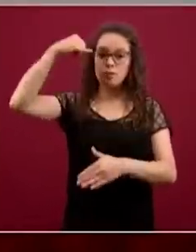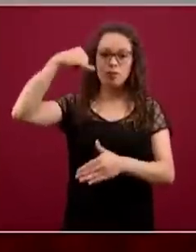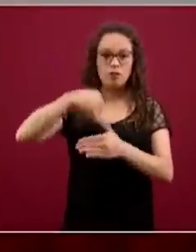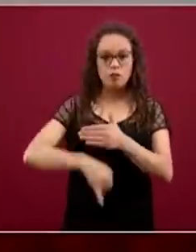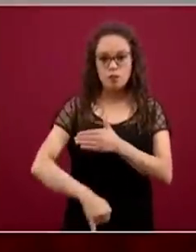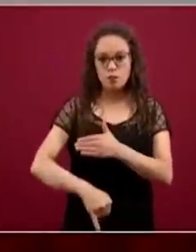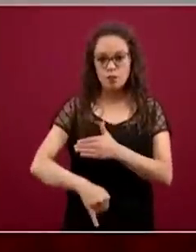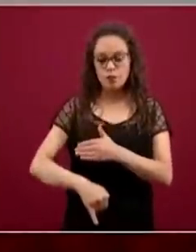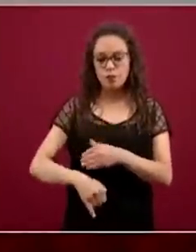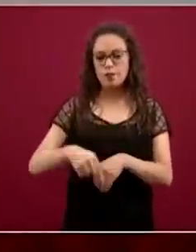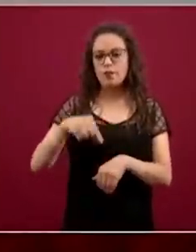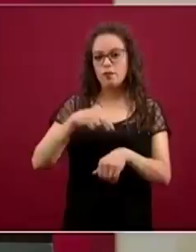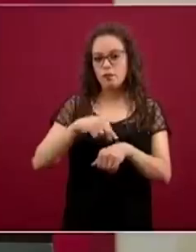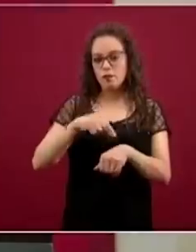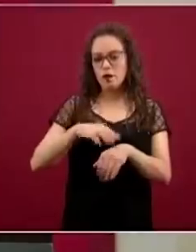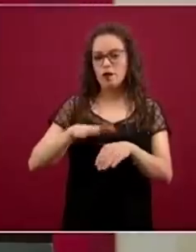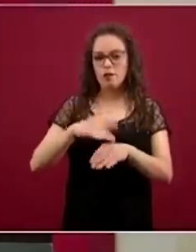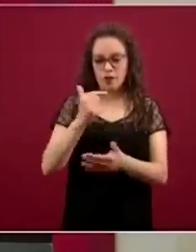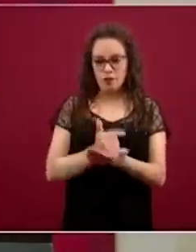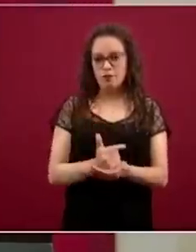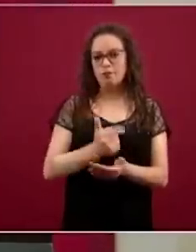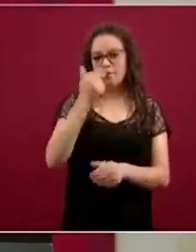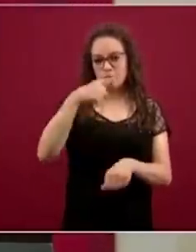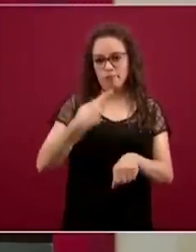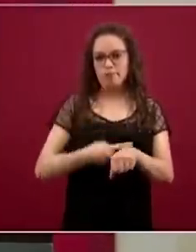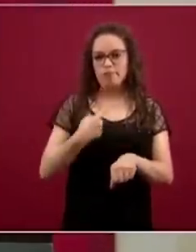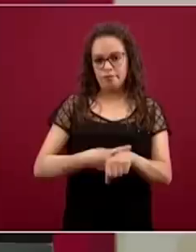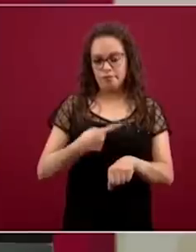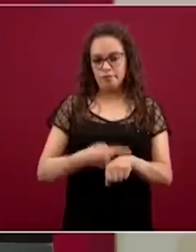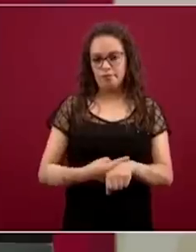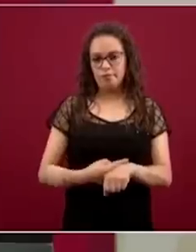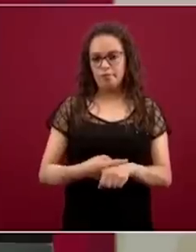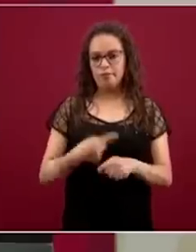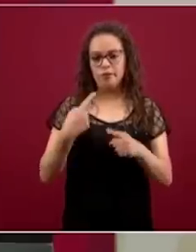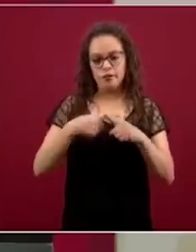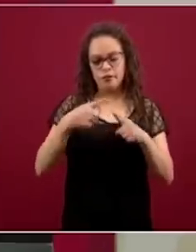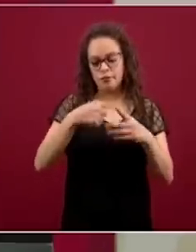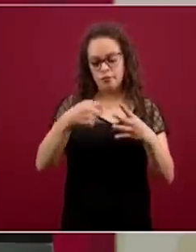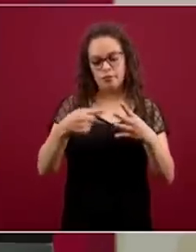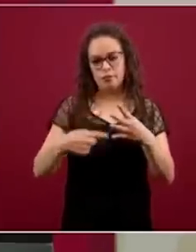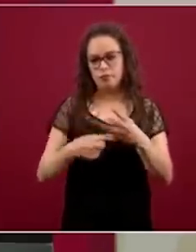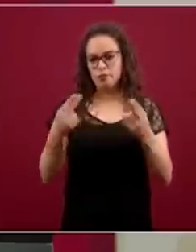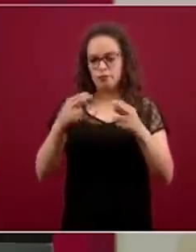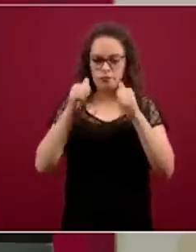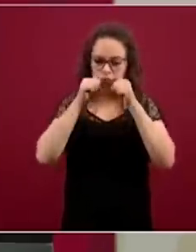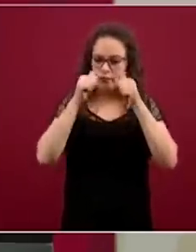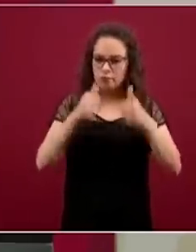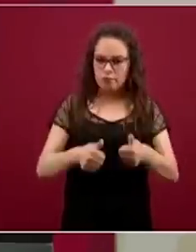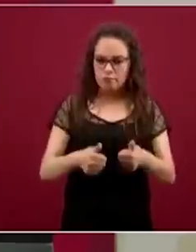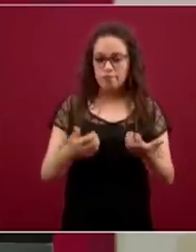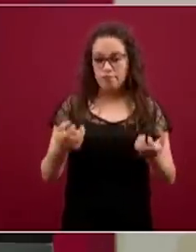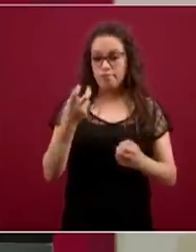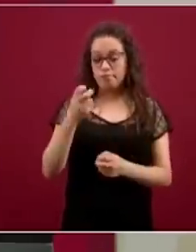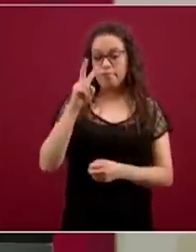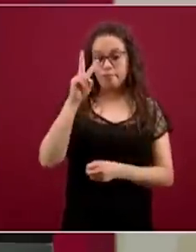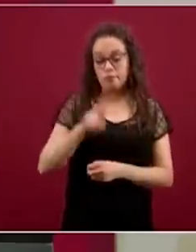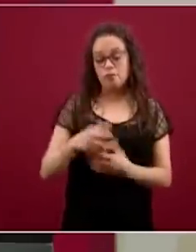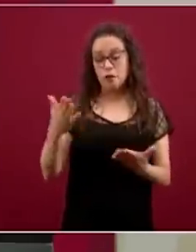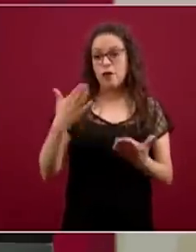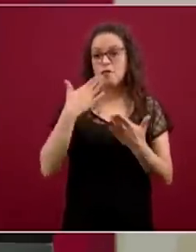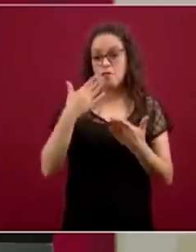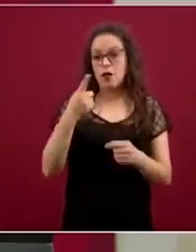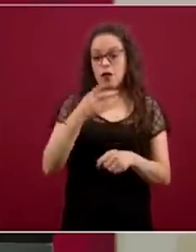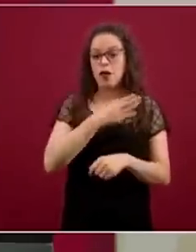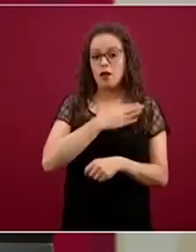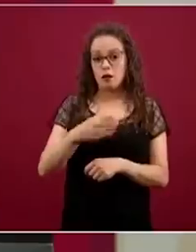medicina crítica y las distintas subespecialidades que se requieren. Entonces, pues adelante. Nos pareció muy bien que la